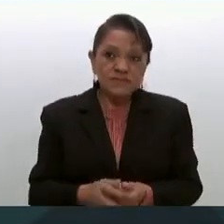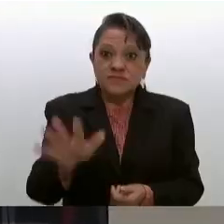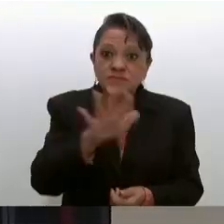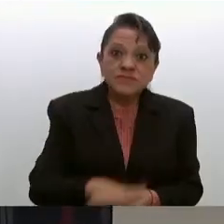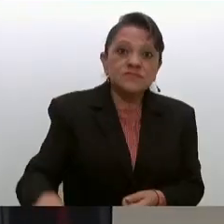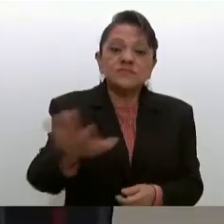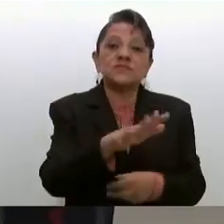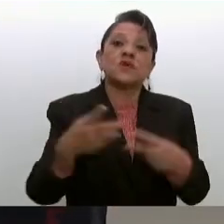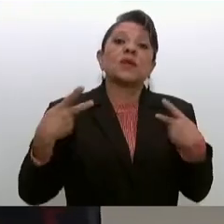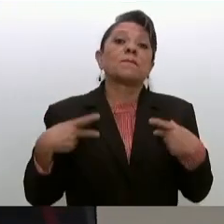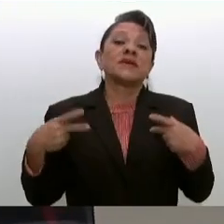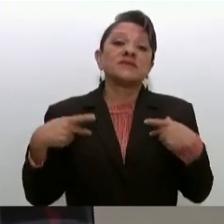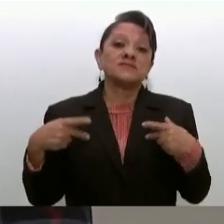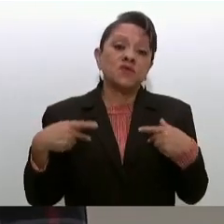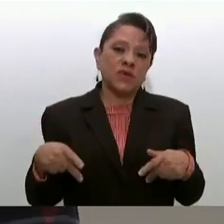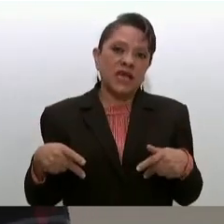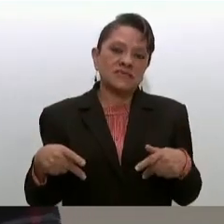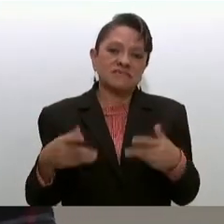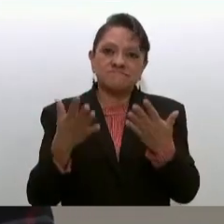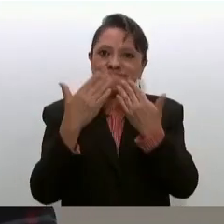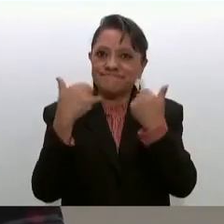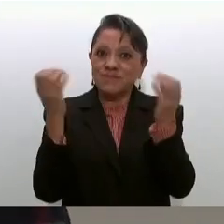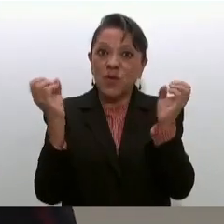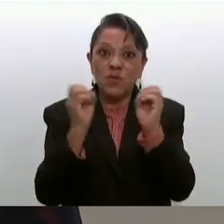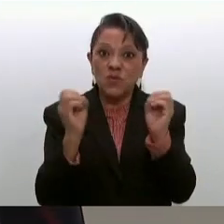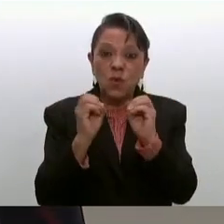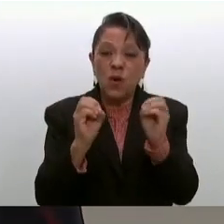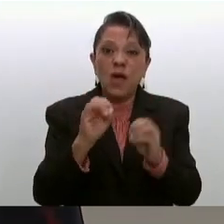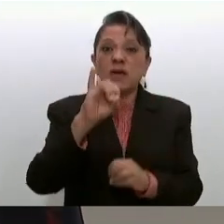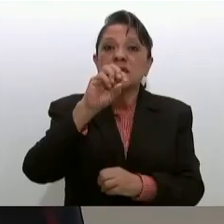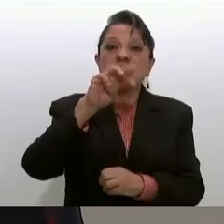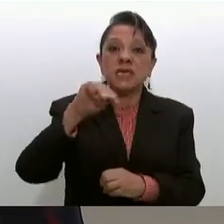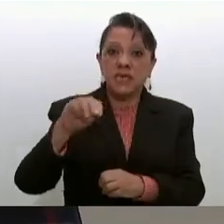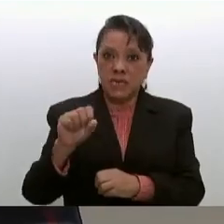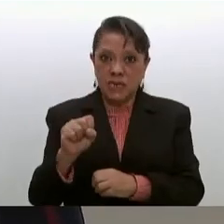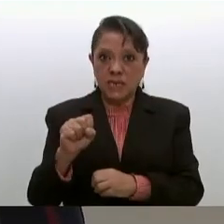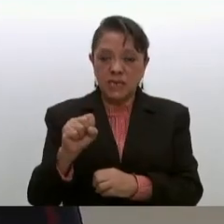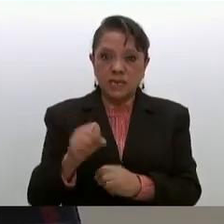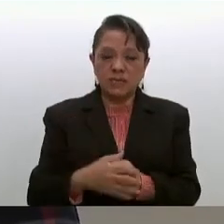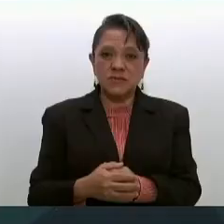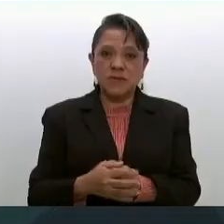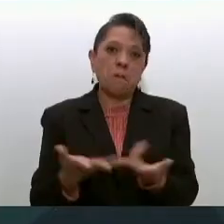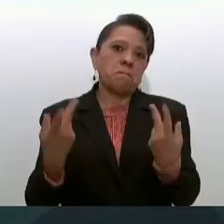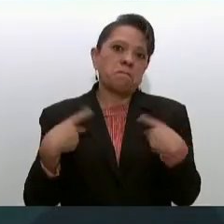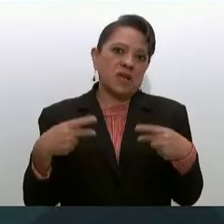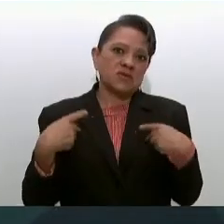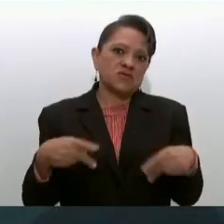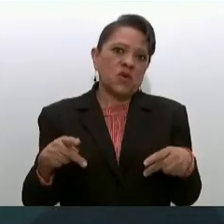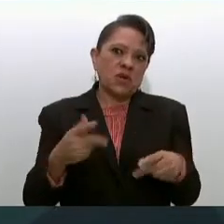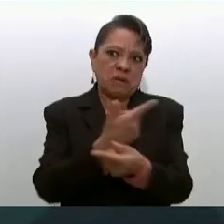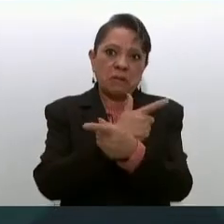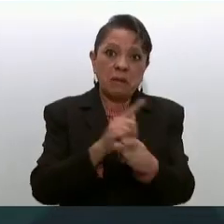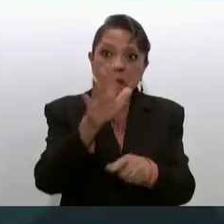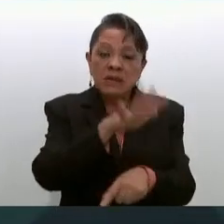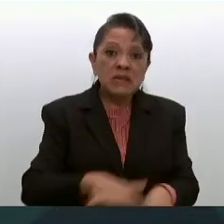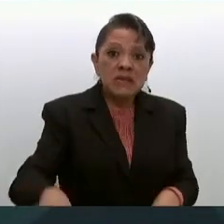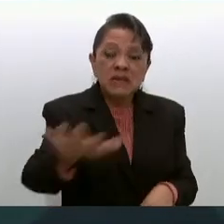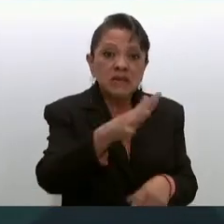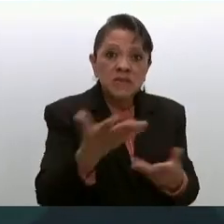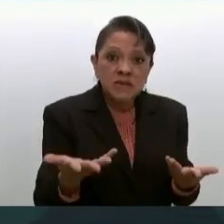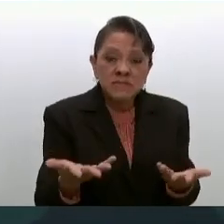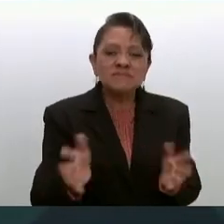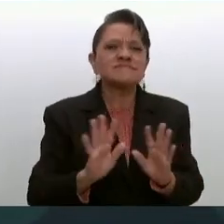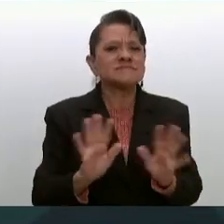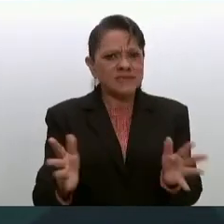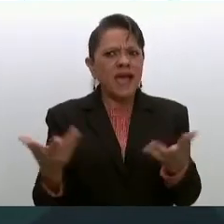que no tiene seguridad social la población abierta hacer realidad